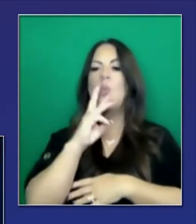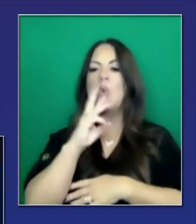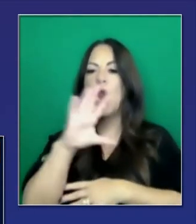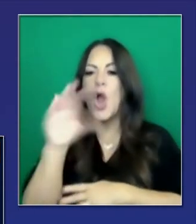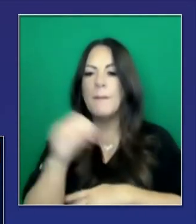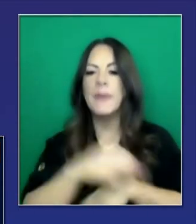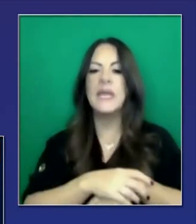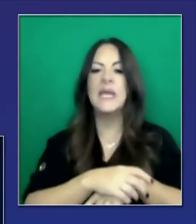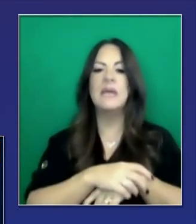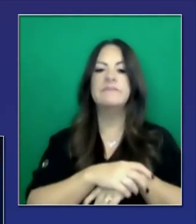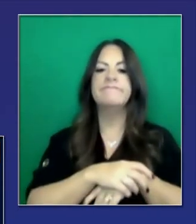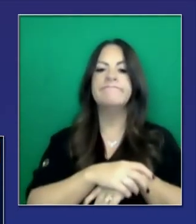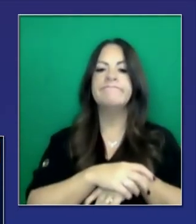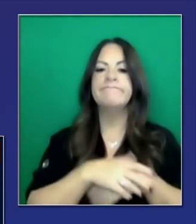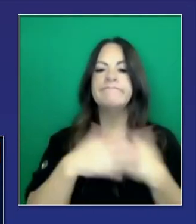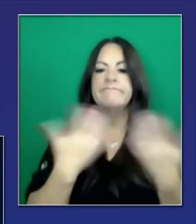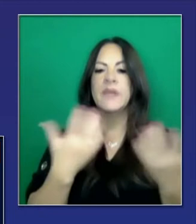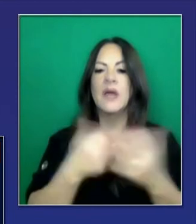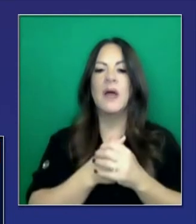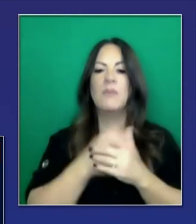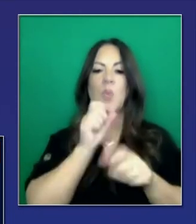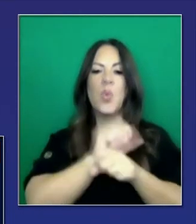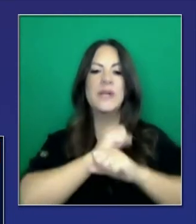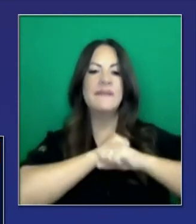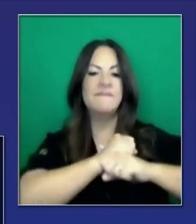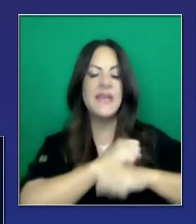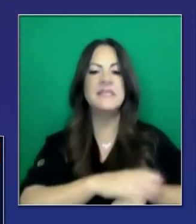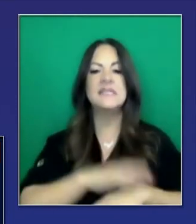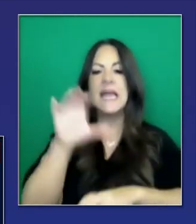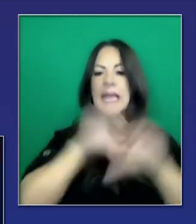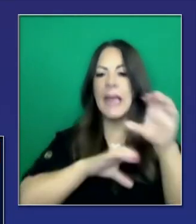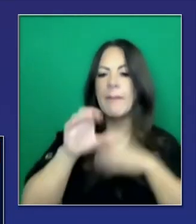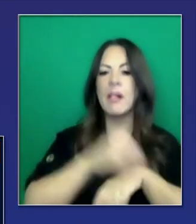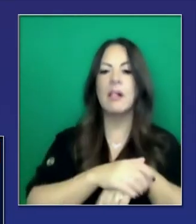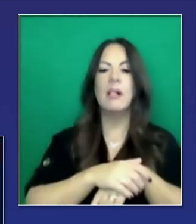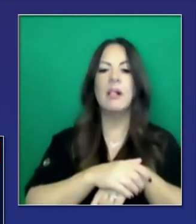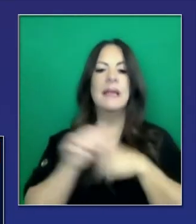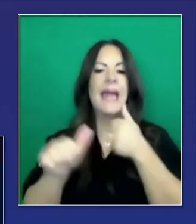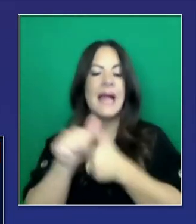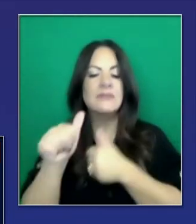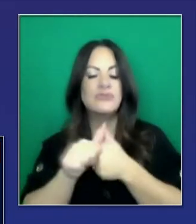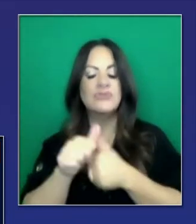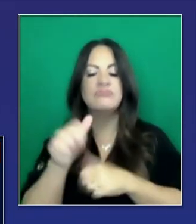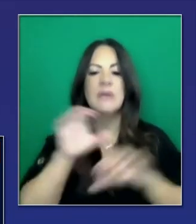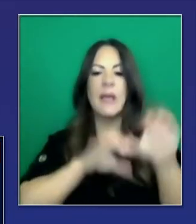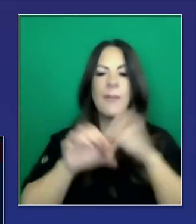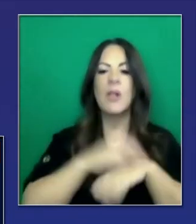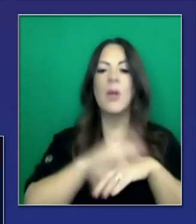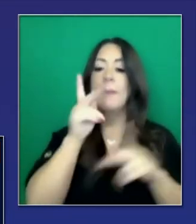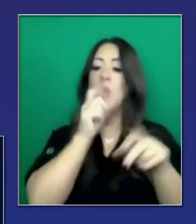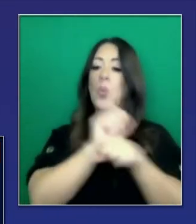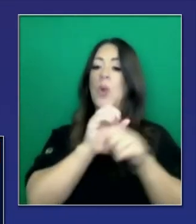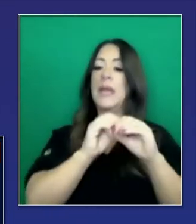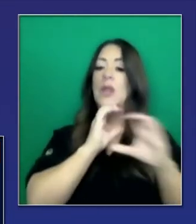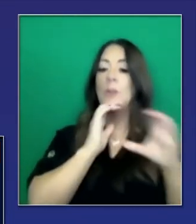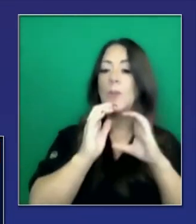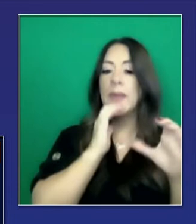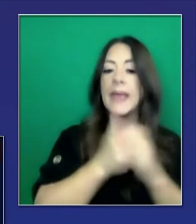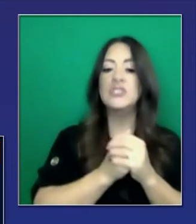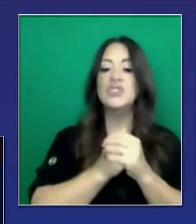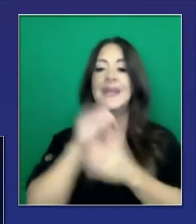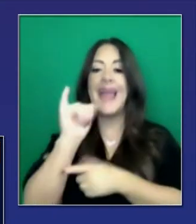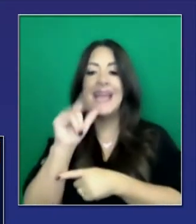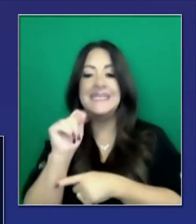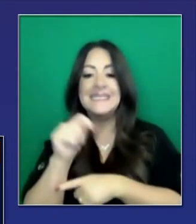trabajo químico, servicio de comunidad, comunicaciones, TI, servicios financieros